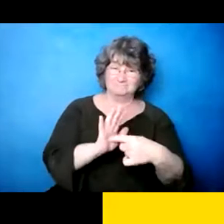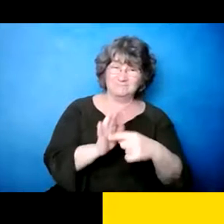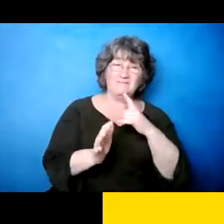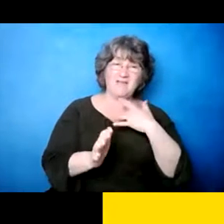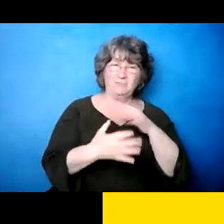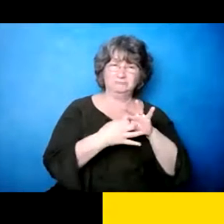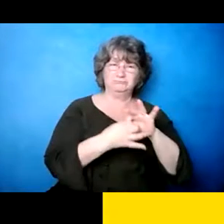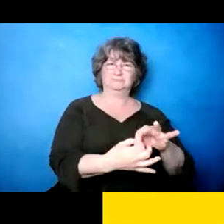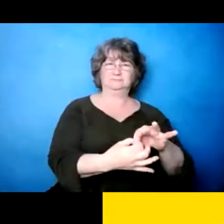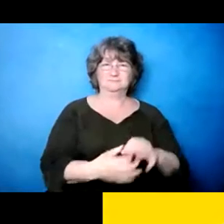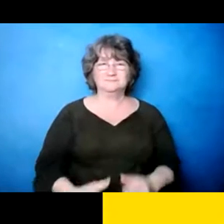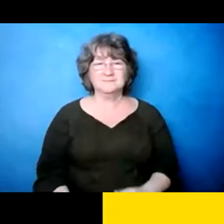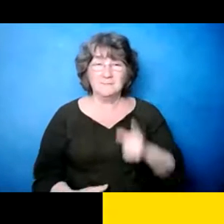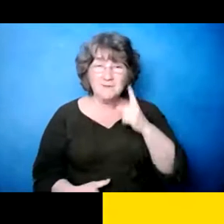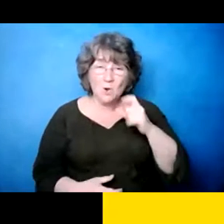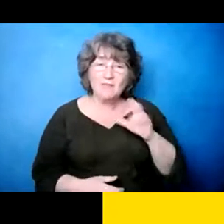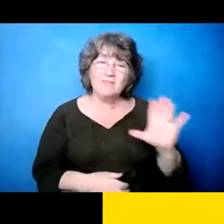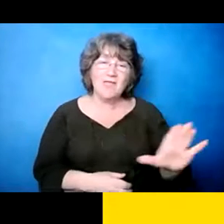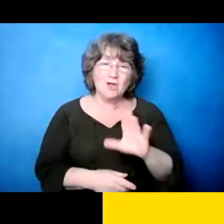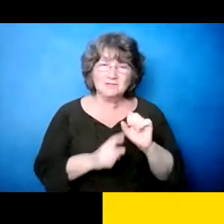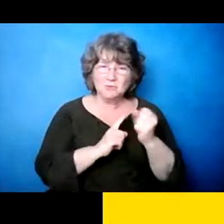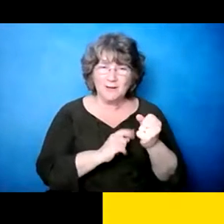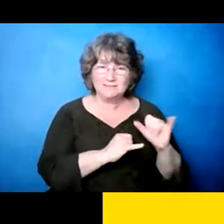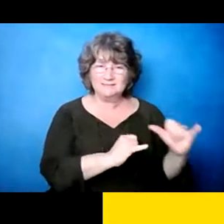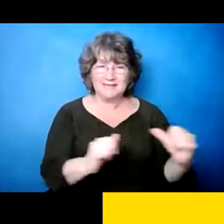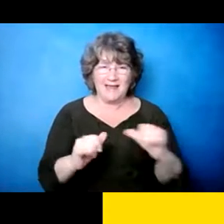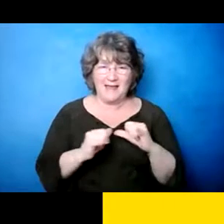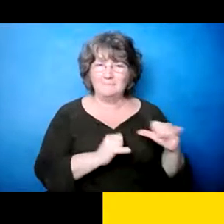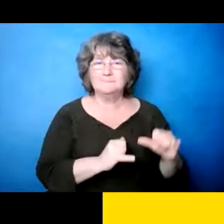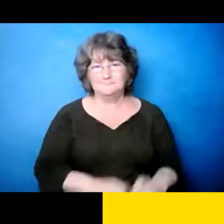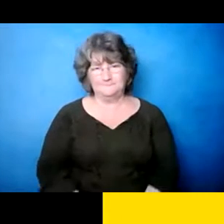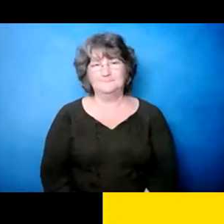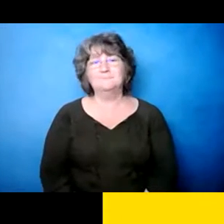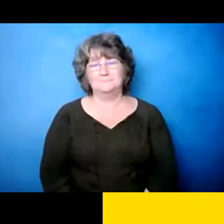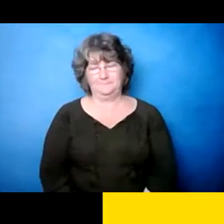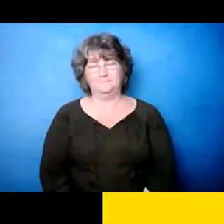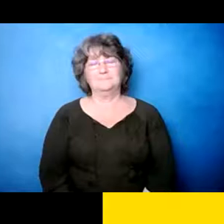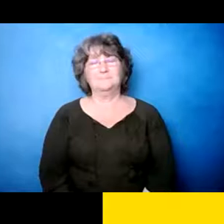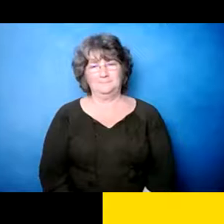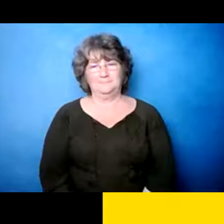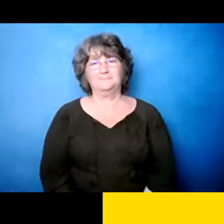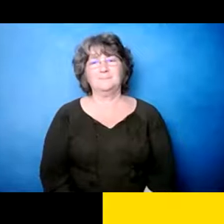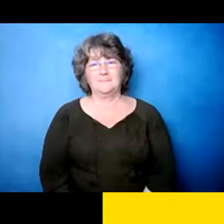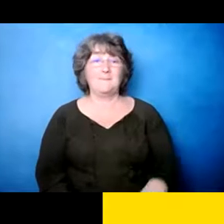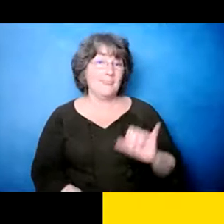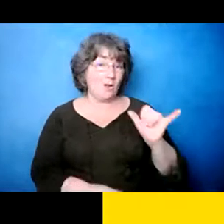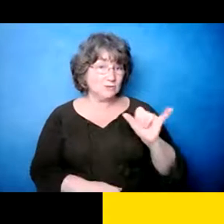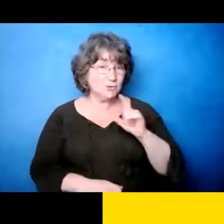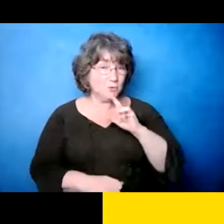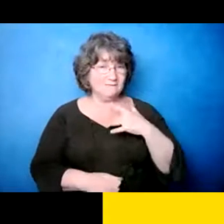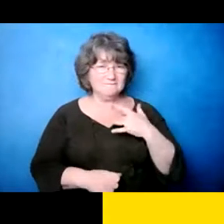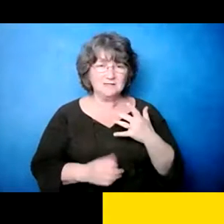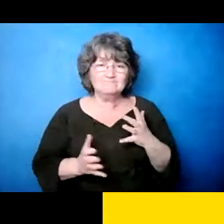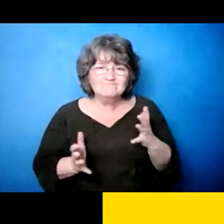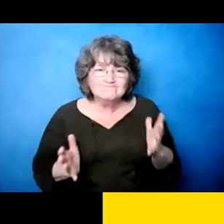enlace con esa persona está en una situación similar y también yo pienso que que también está lenta